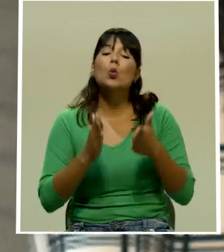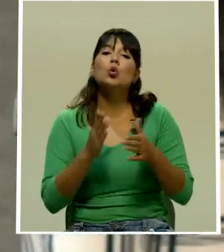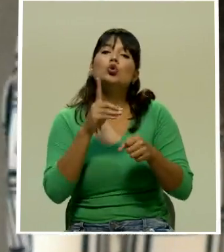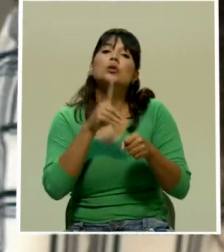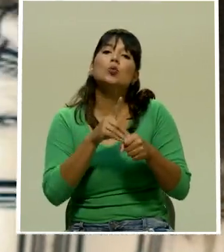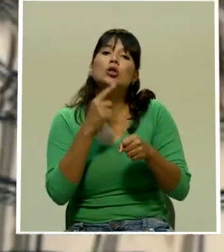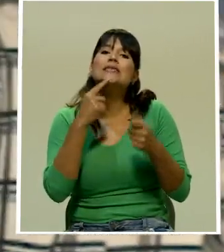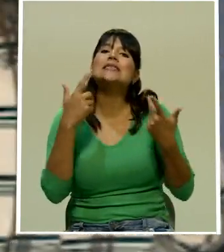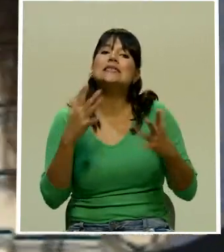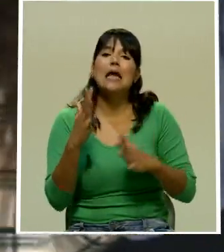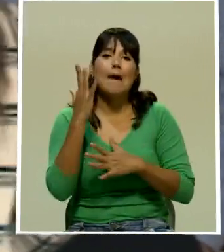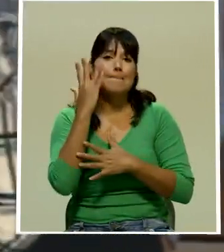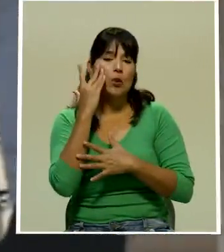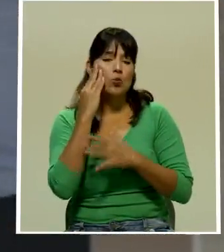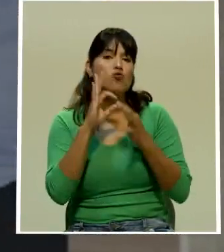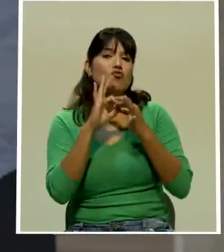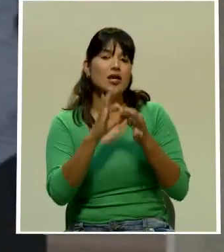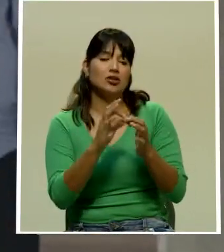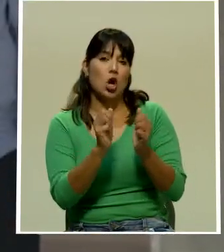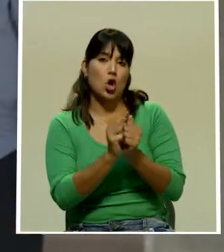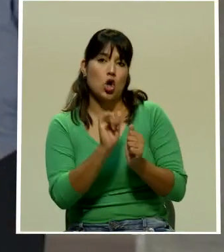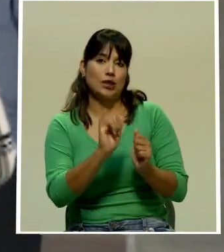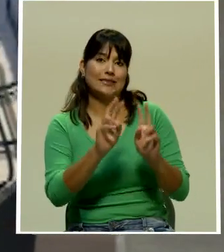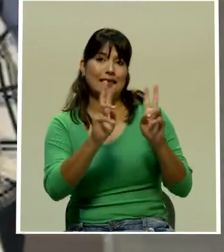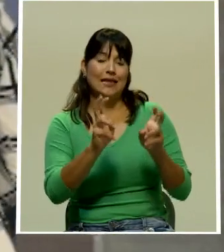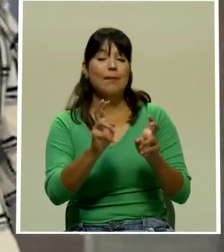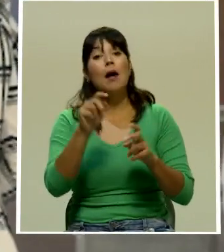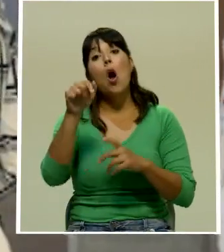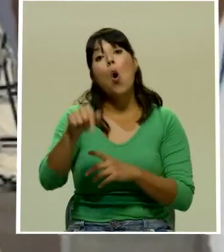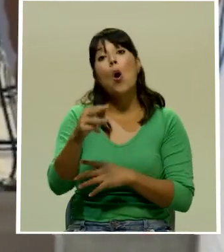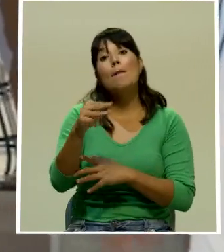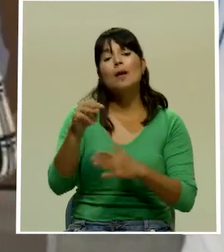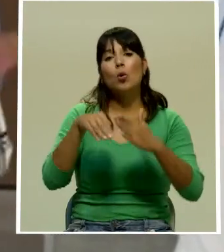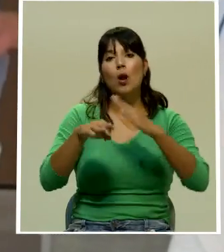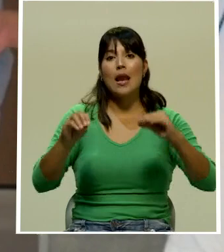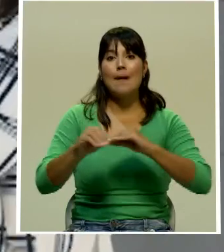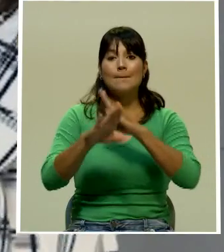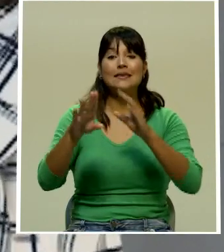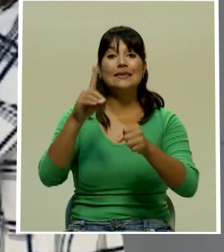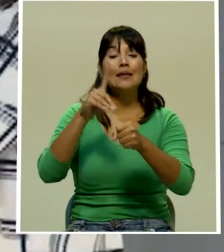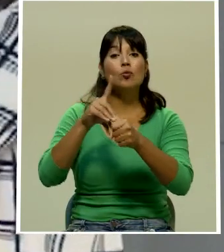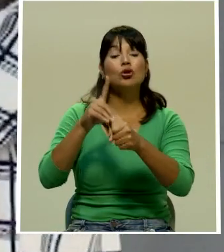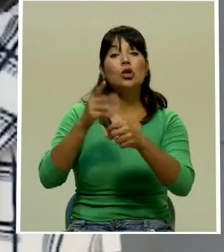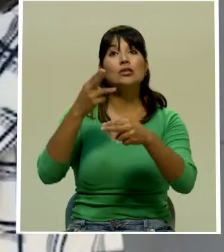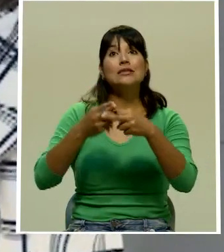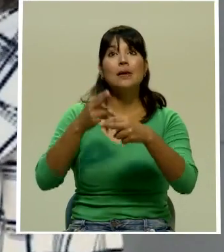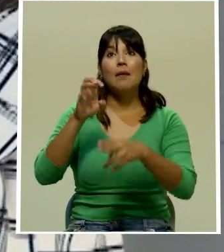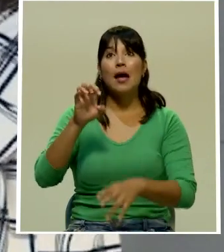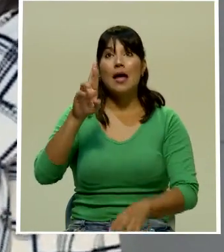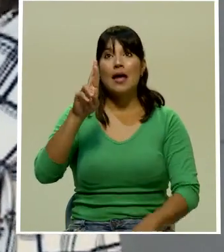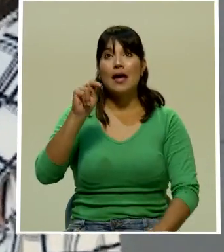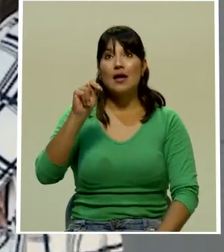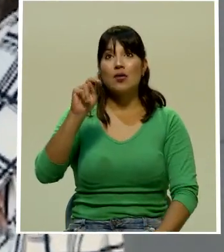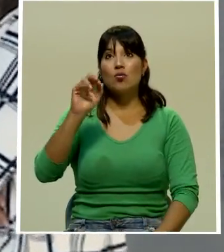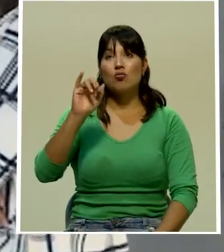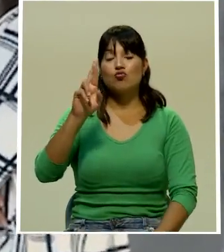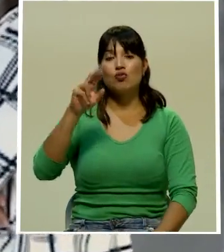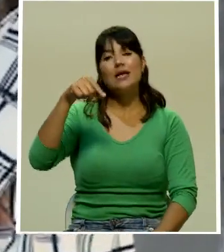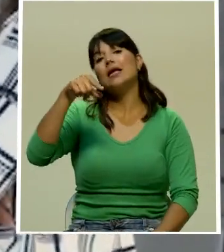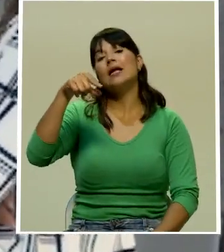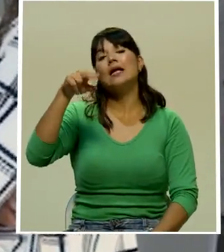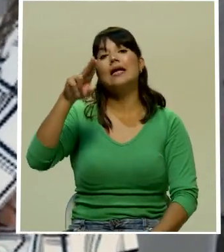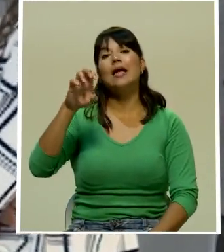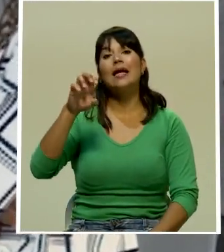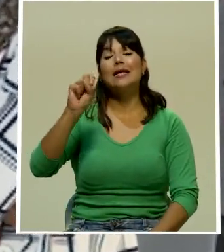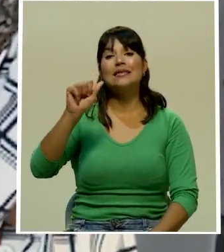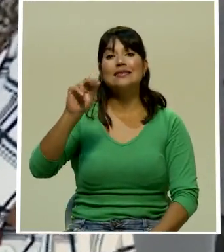preocupación con respecto al tema este miércoles por la mañana el diputado Enrique Sánchez visitó la sala de prensa para verificar las condiciones denunciadas